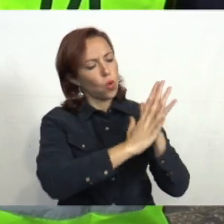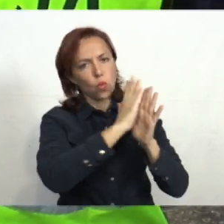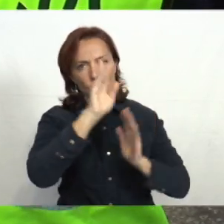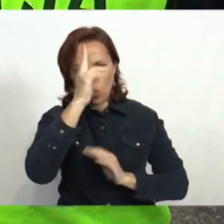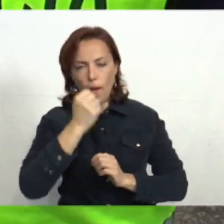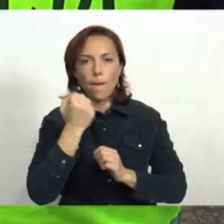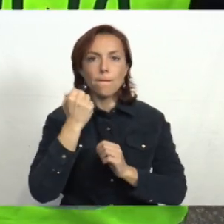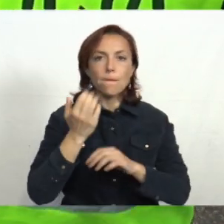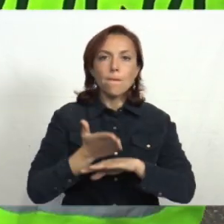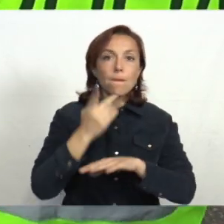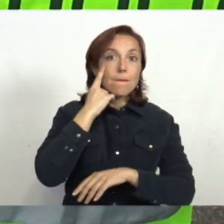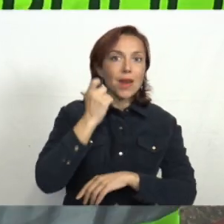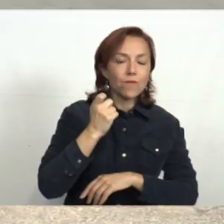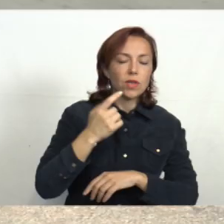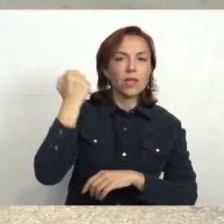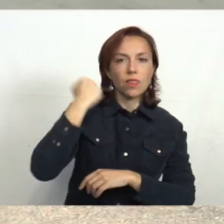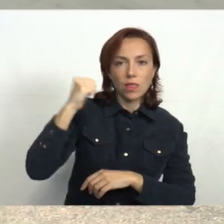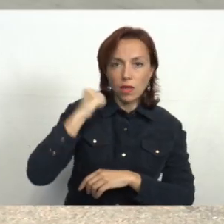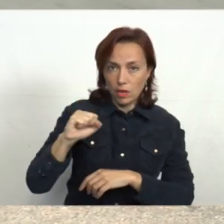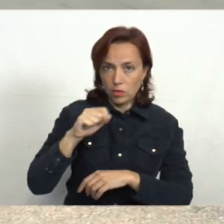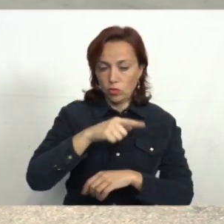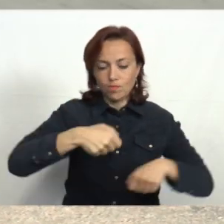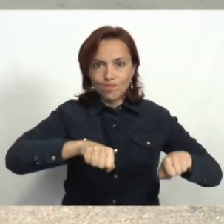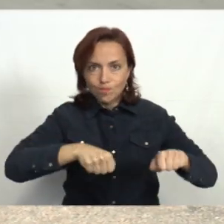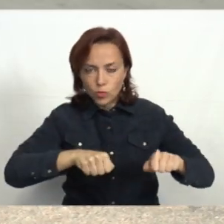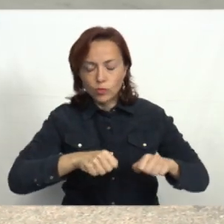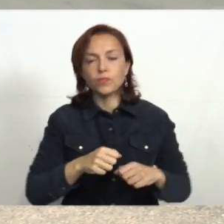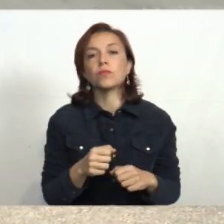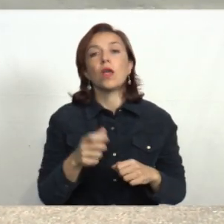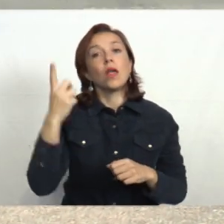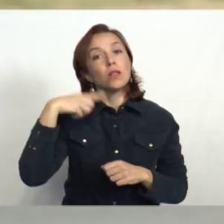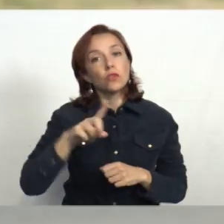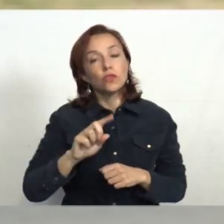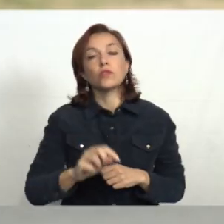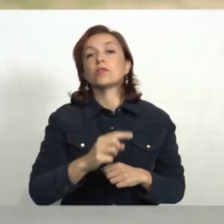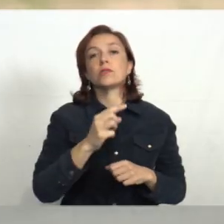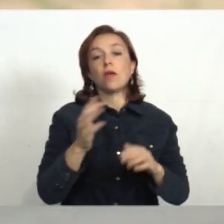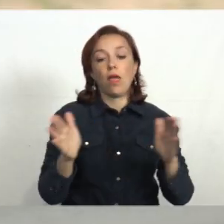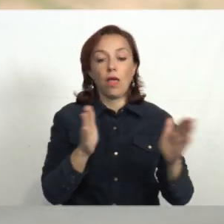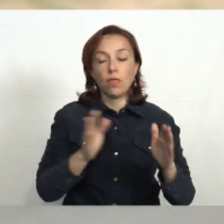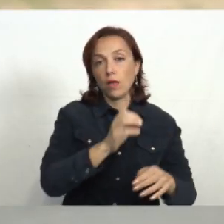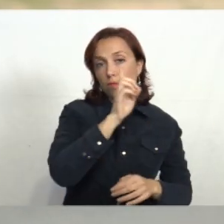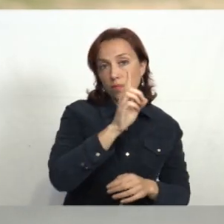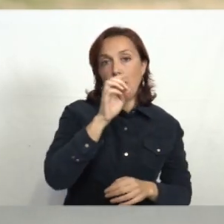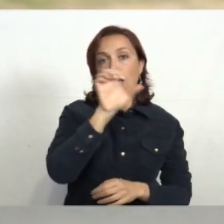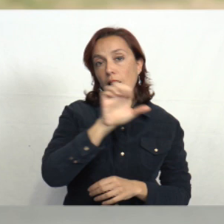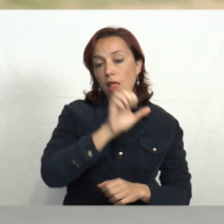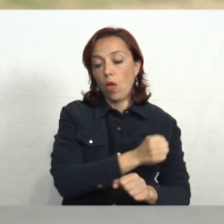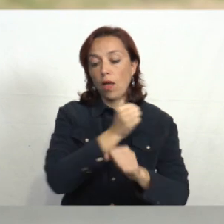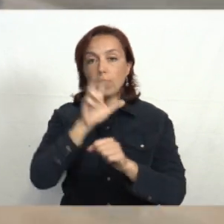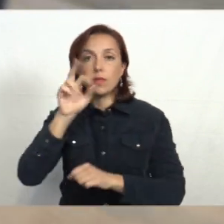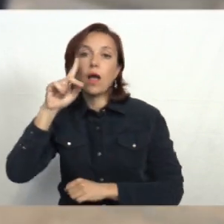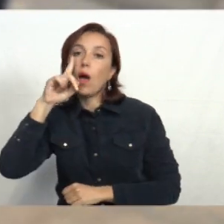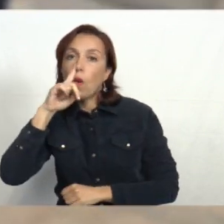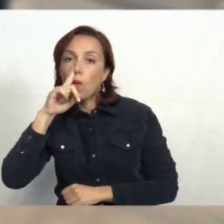de los delitos que se cometen utilizando los birrodados para trasladarse. Es así que entre el 1 de enero y el 30 de junio, la Policía